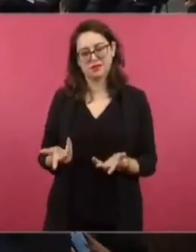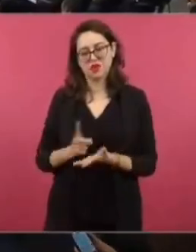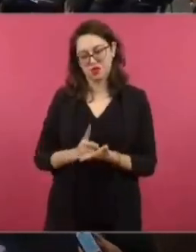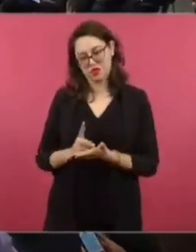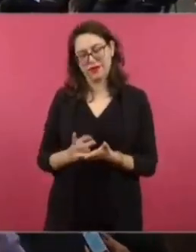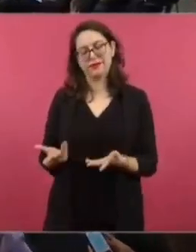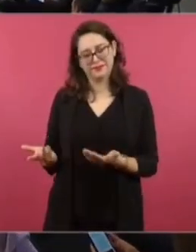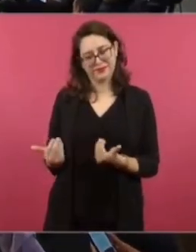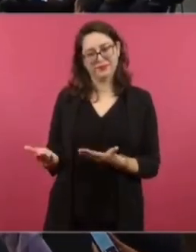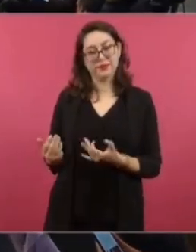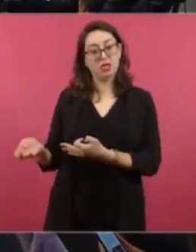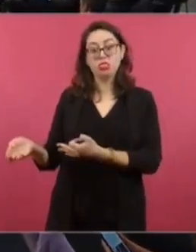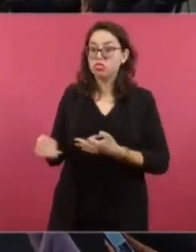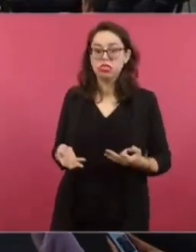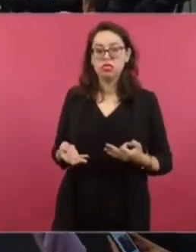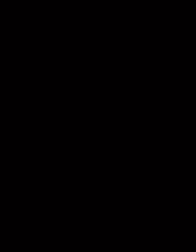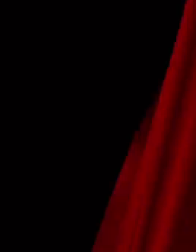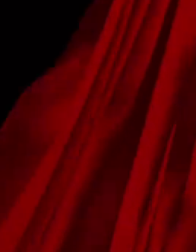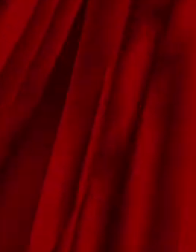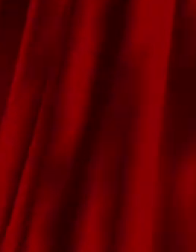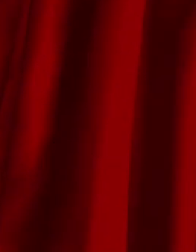Yo te digo cómo. Ya, los enganchan.